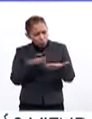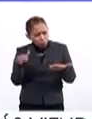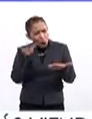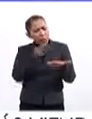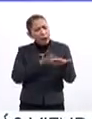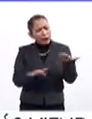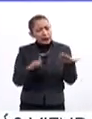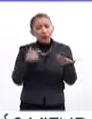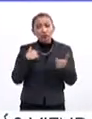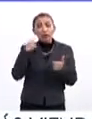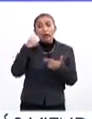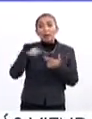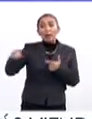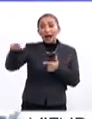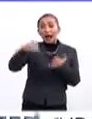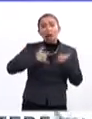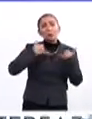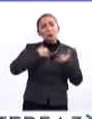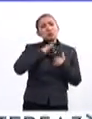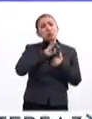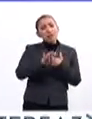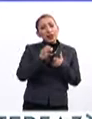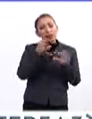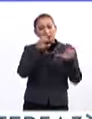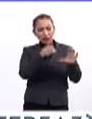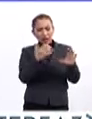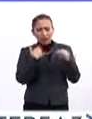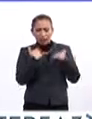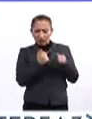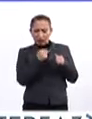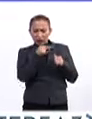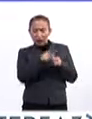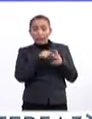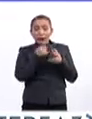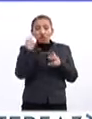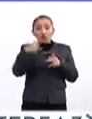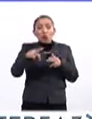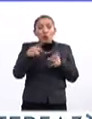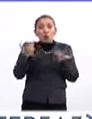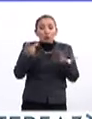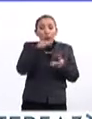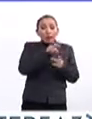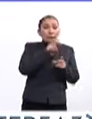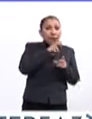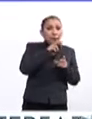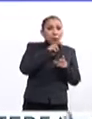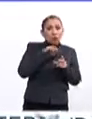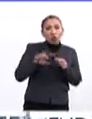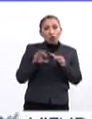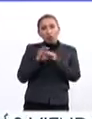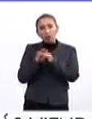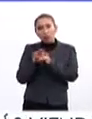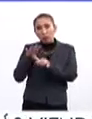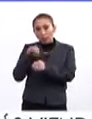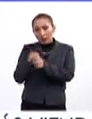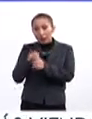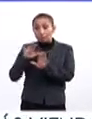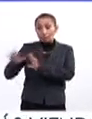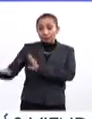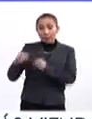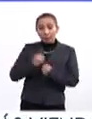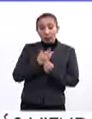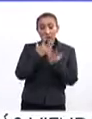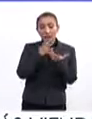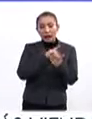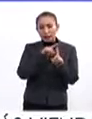dice, yo creo que para los chavos les puedo decir una cosa. Partan del principio de sujeto, verbo y complemento. En el caso de la